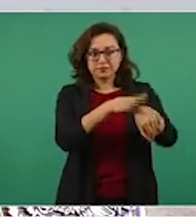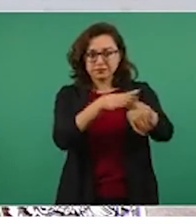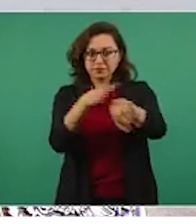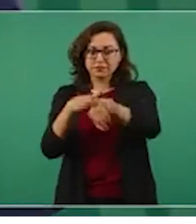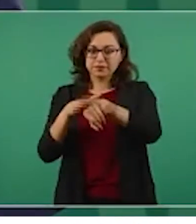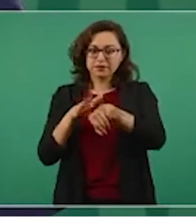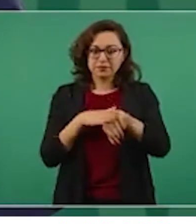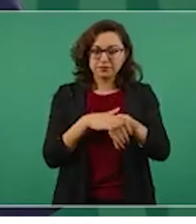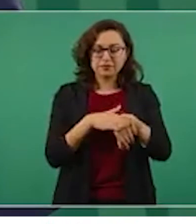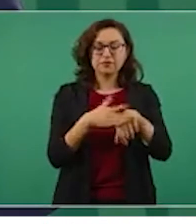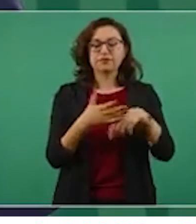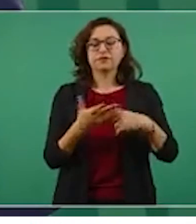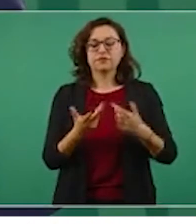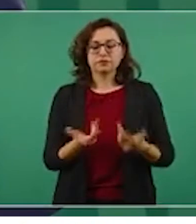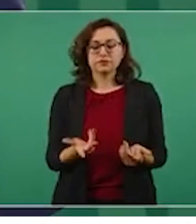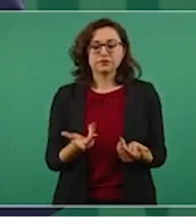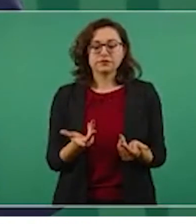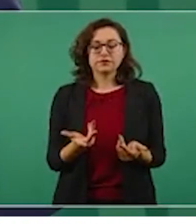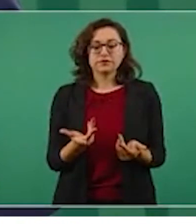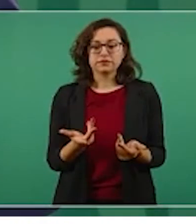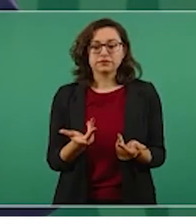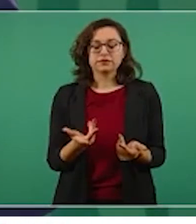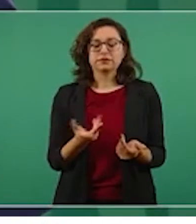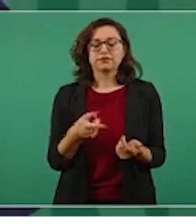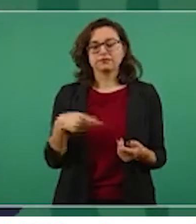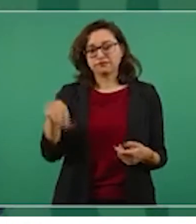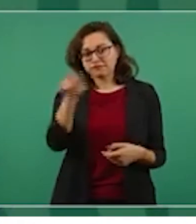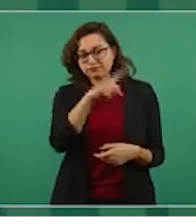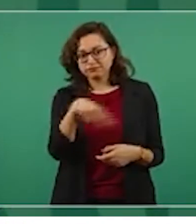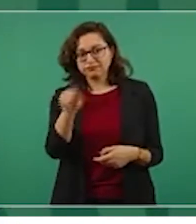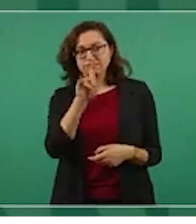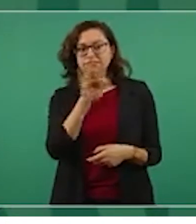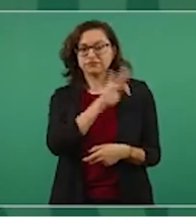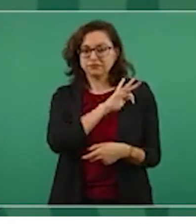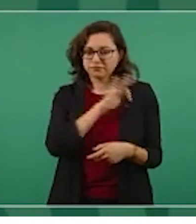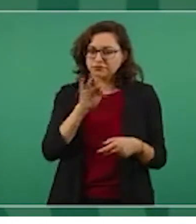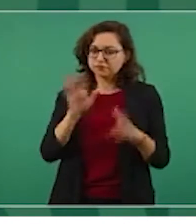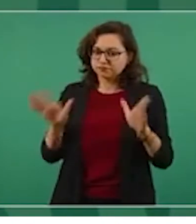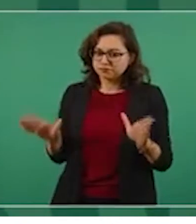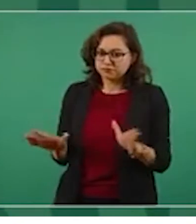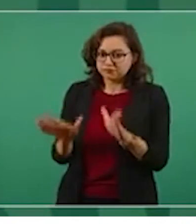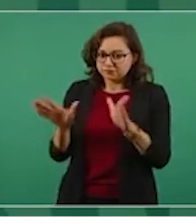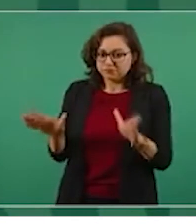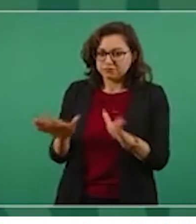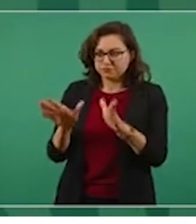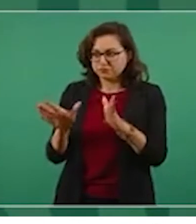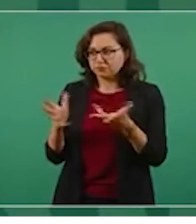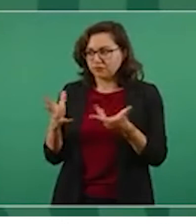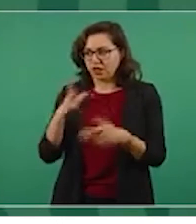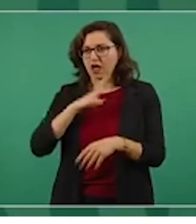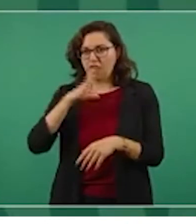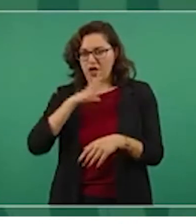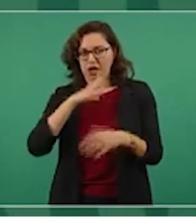a las mamás, para que tengan en cuenta